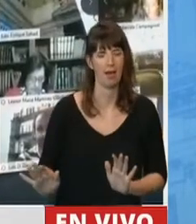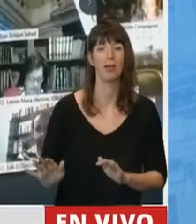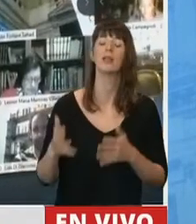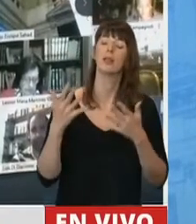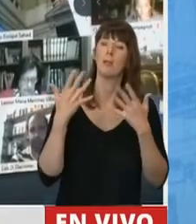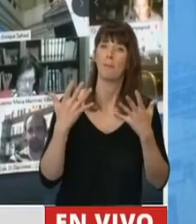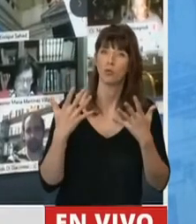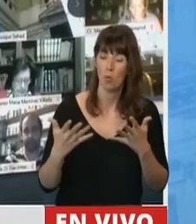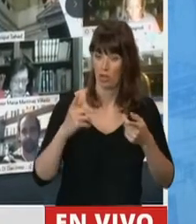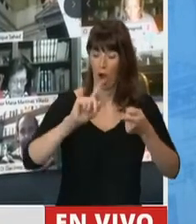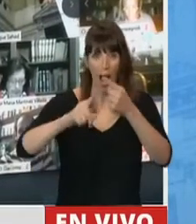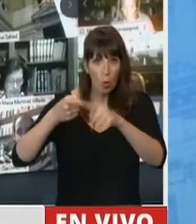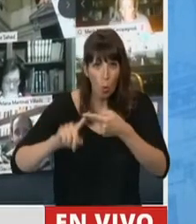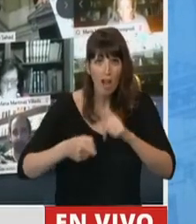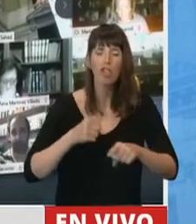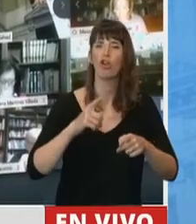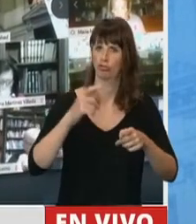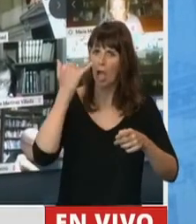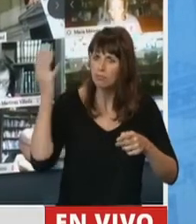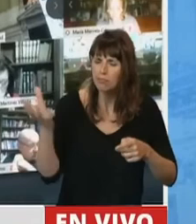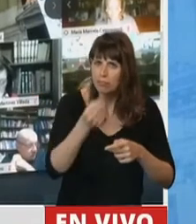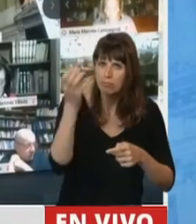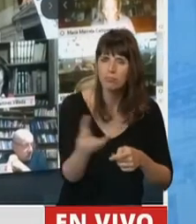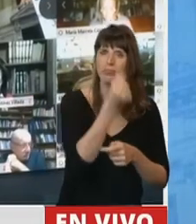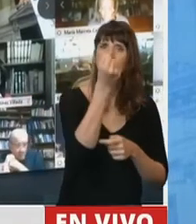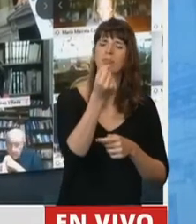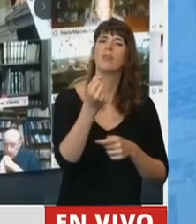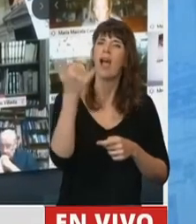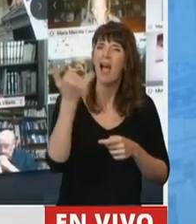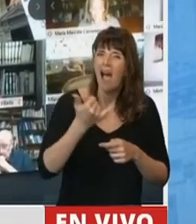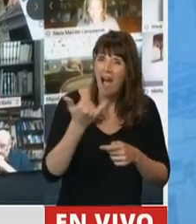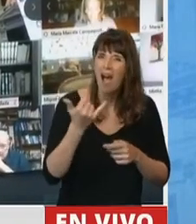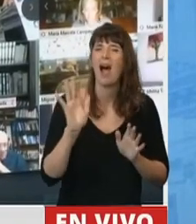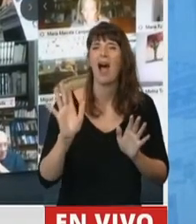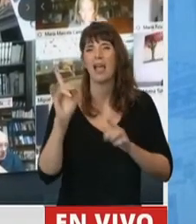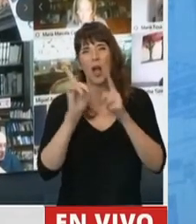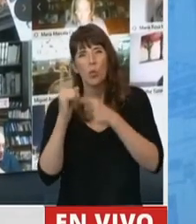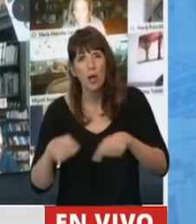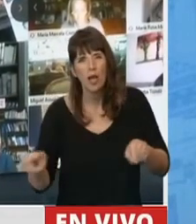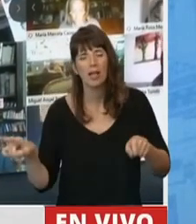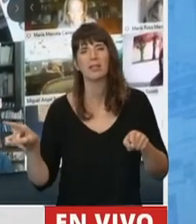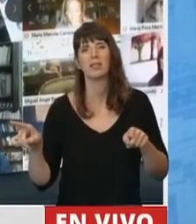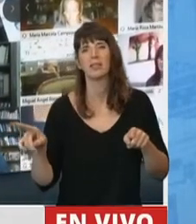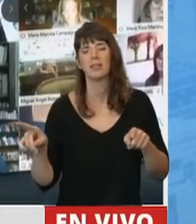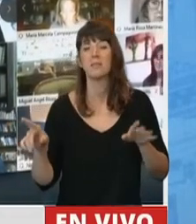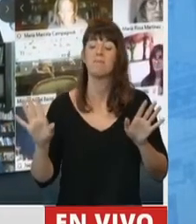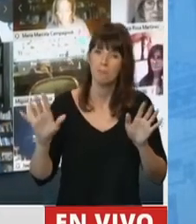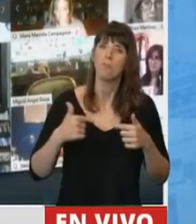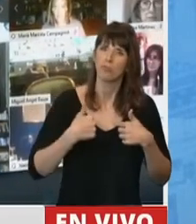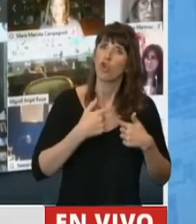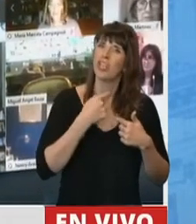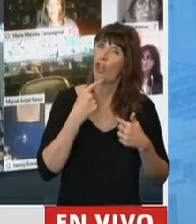acuerdos que hemos logrado, creo que hay estos matices distintivos, al menos así lo quiero